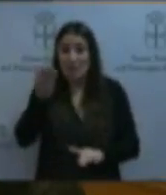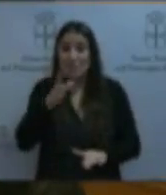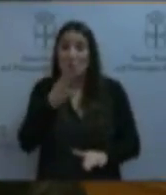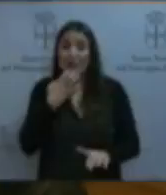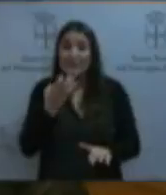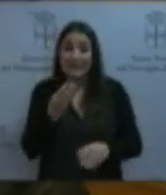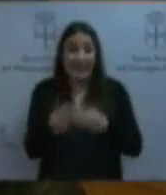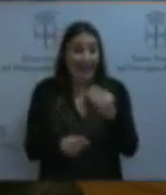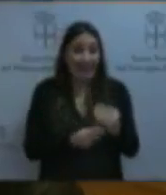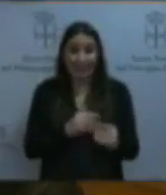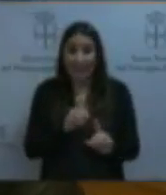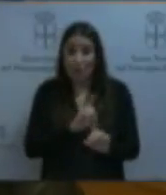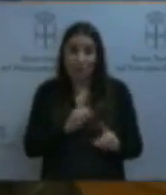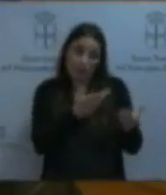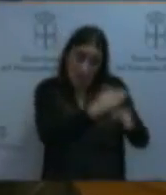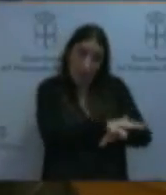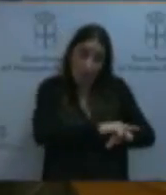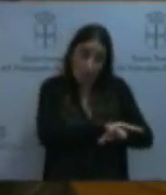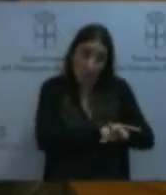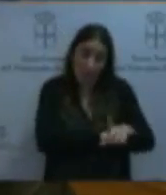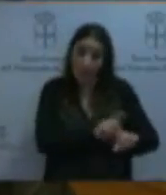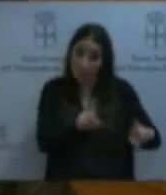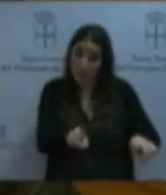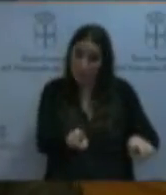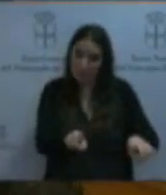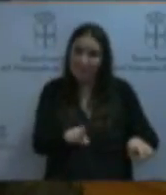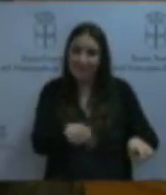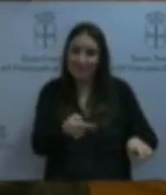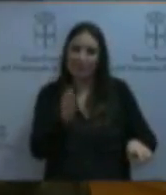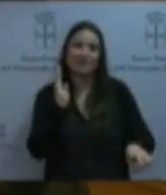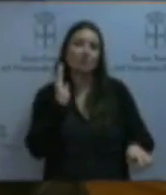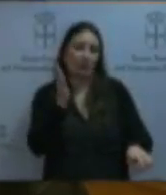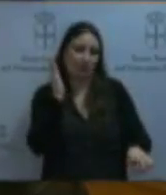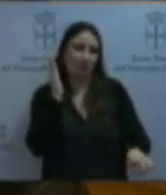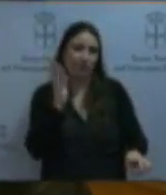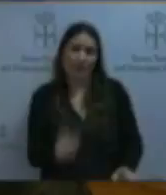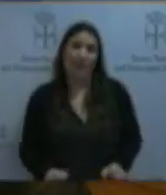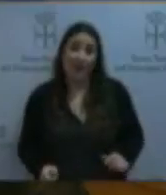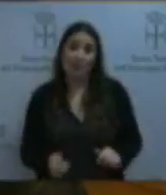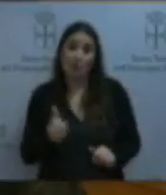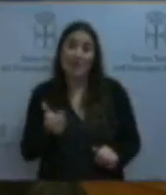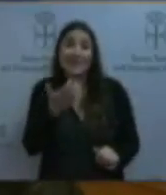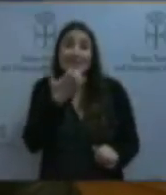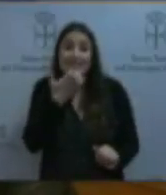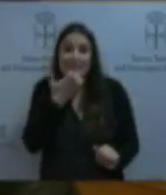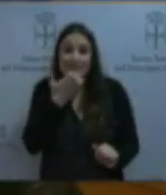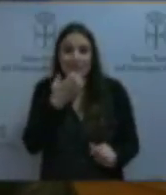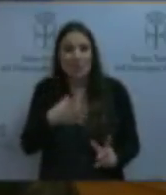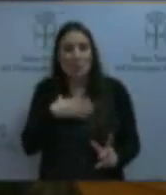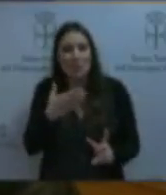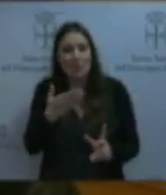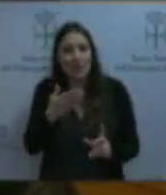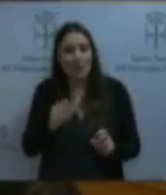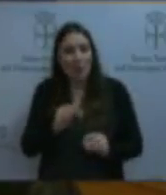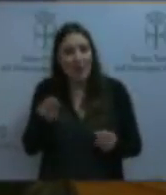de su Gobierno sale muy cara. Anticiparse significa ser un buen gestor y esta actividad, cuando